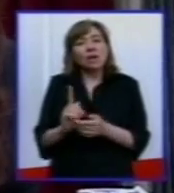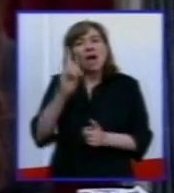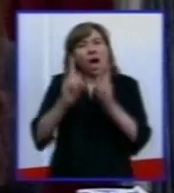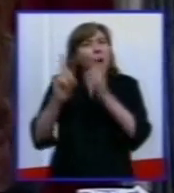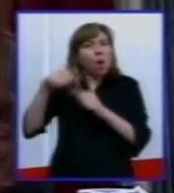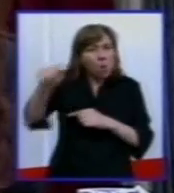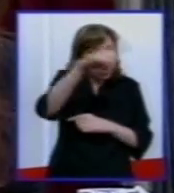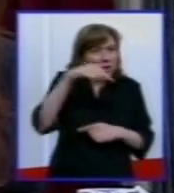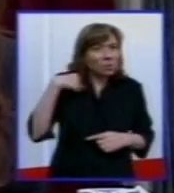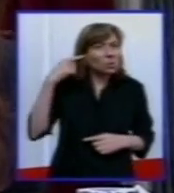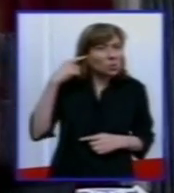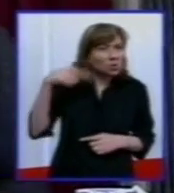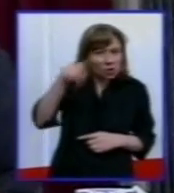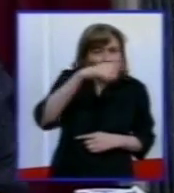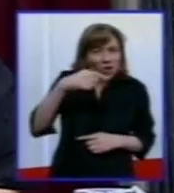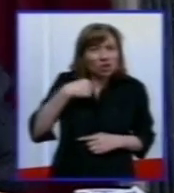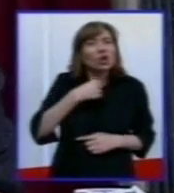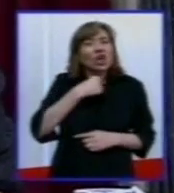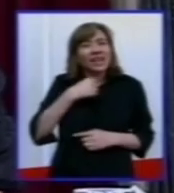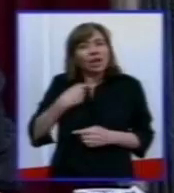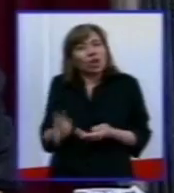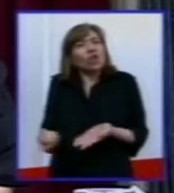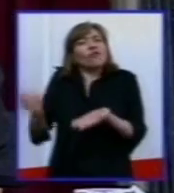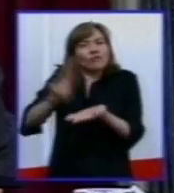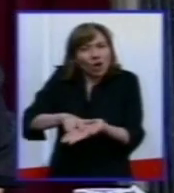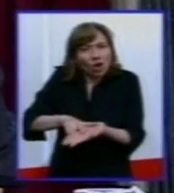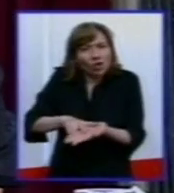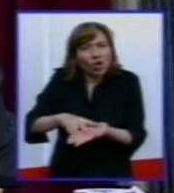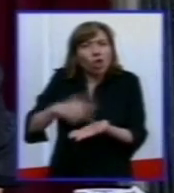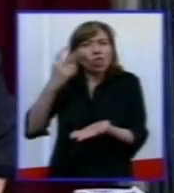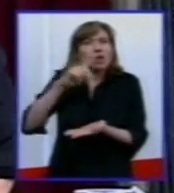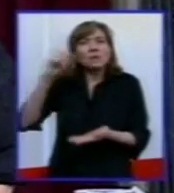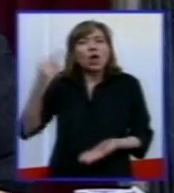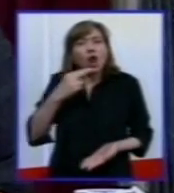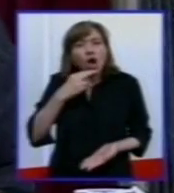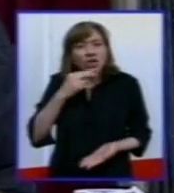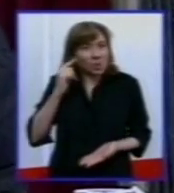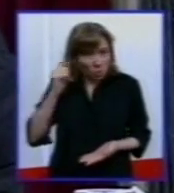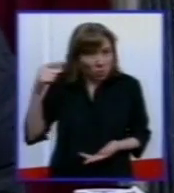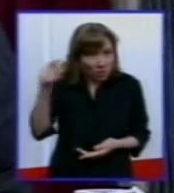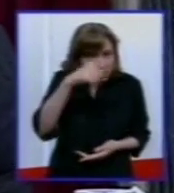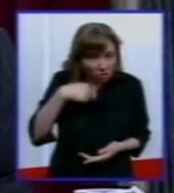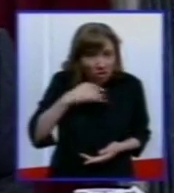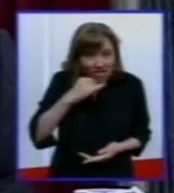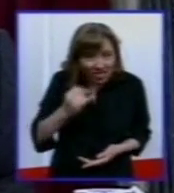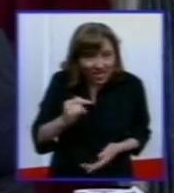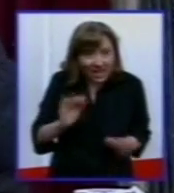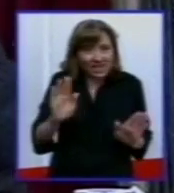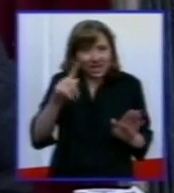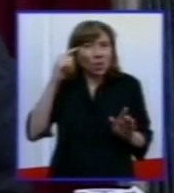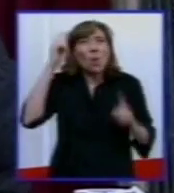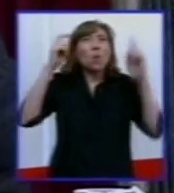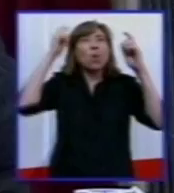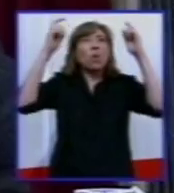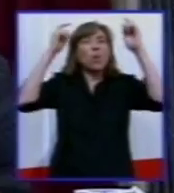escuchado a mí decir que voy a ir a la reelección en el 2011? sé, así que no se hagan los rulos,